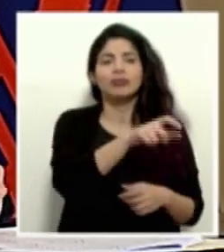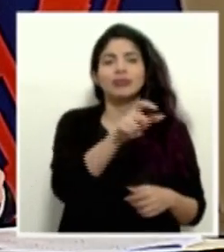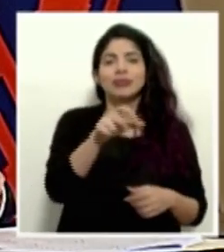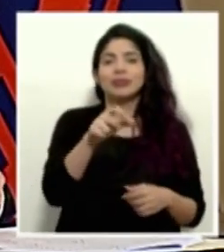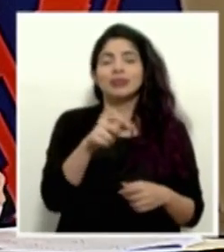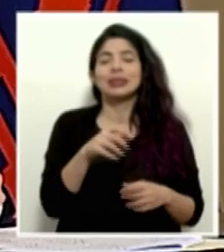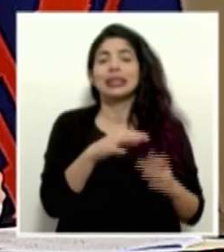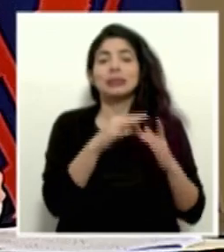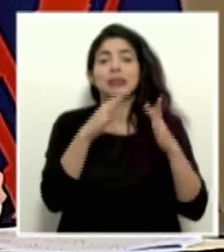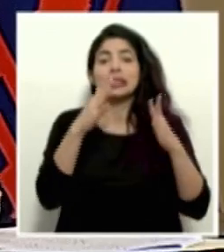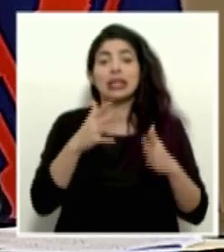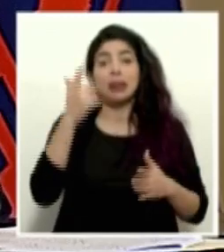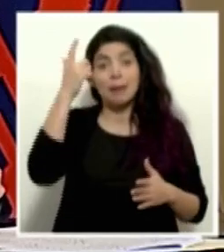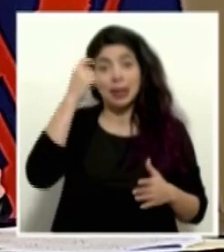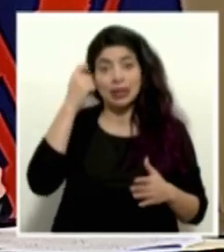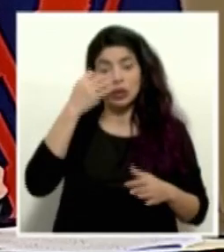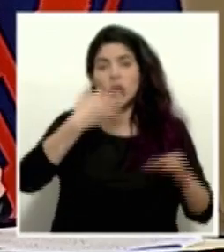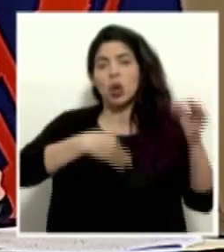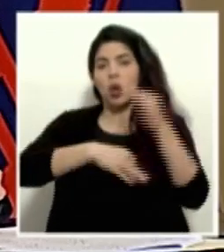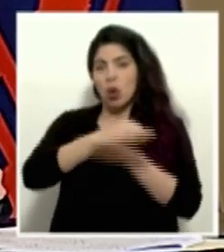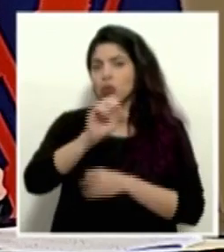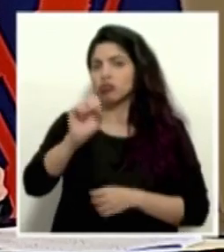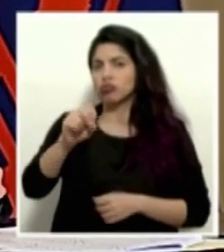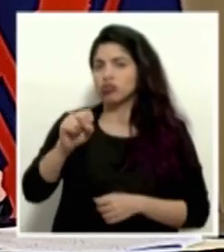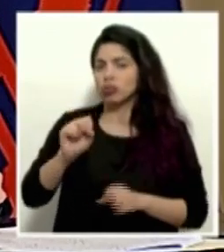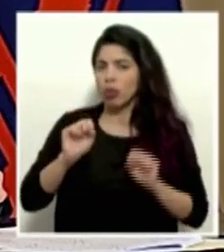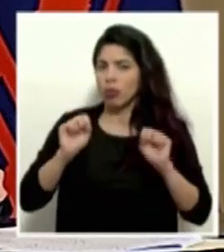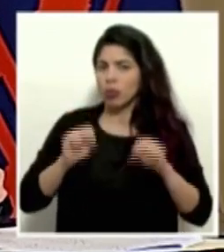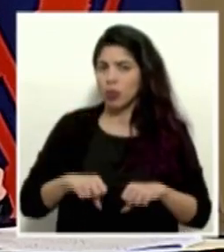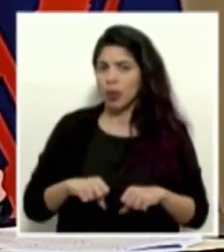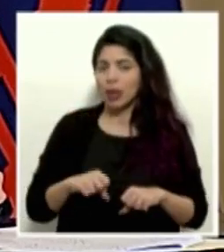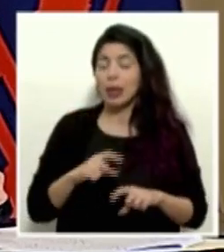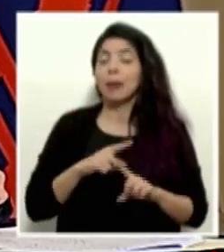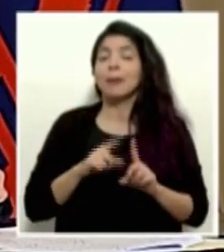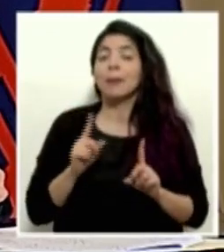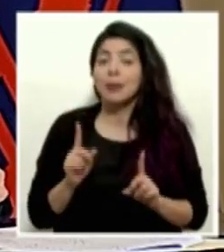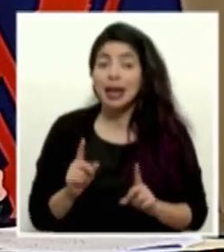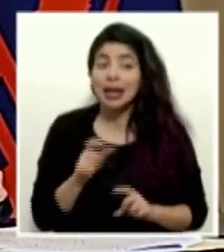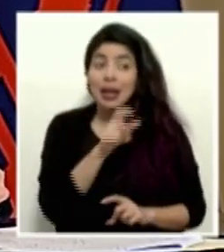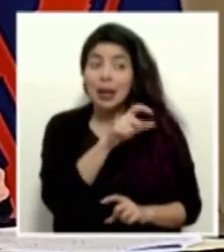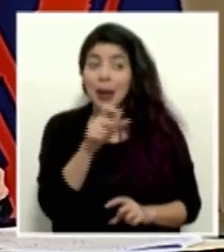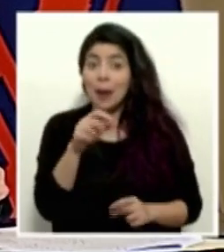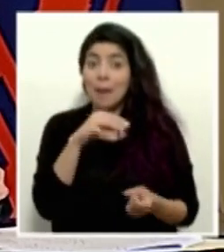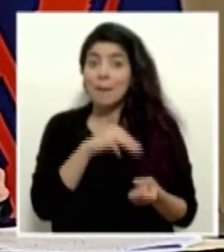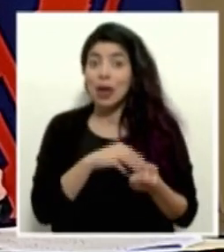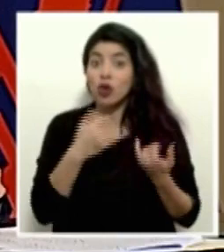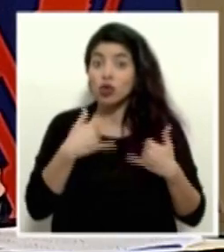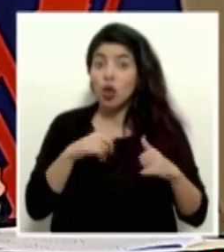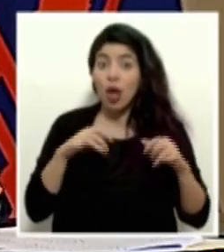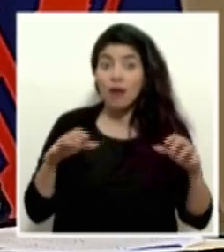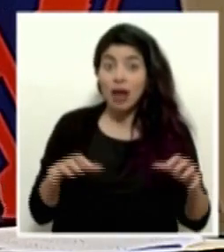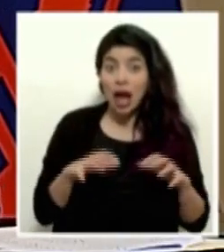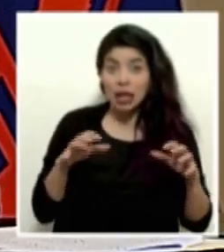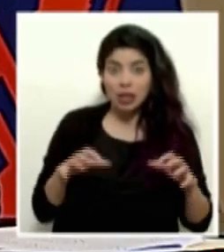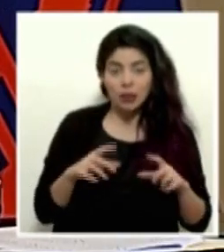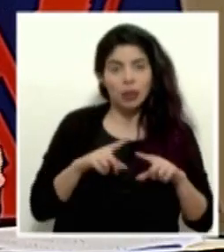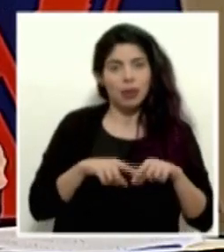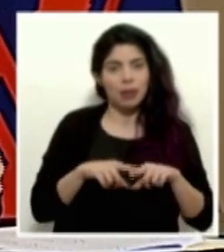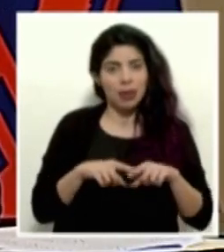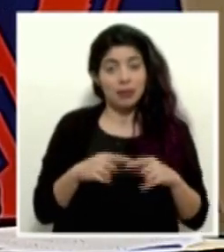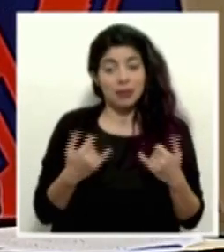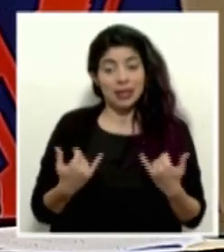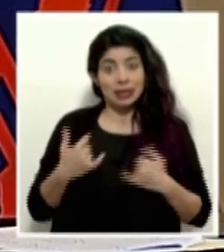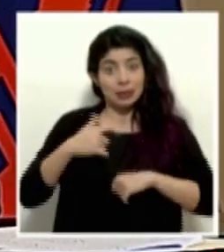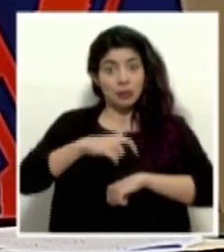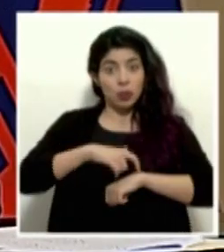retirados. Sí podemos hacer eso, siempre y cuando esos médicos sigan activos. En